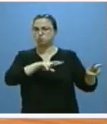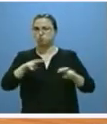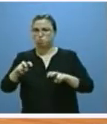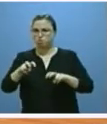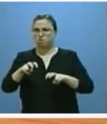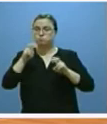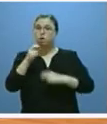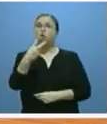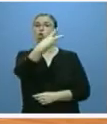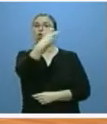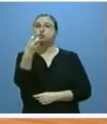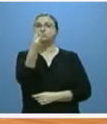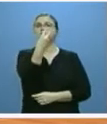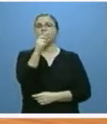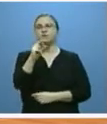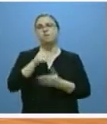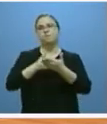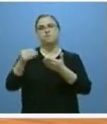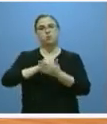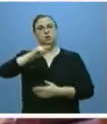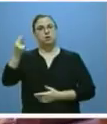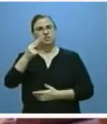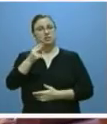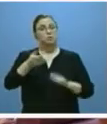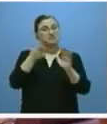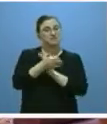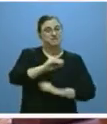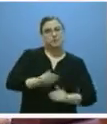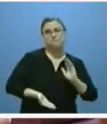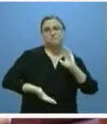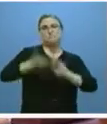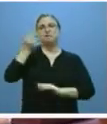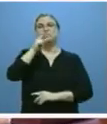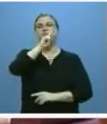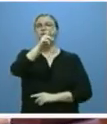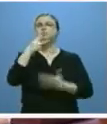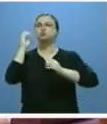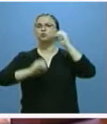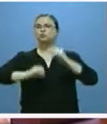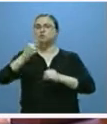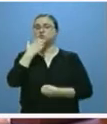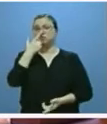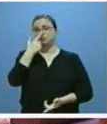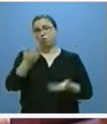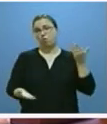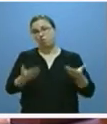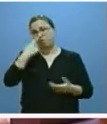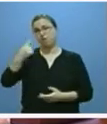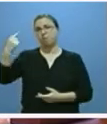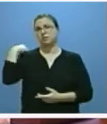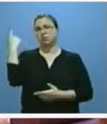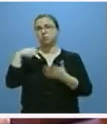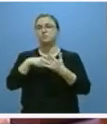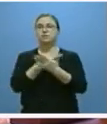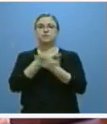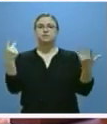220 millones de euros con un crecimiento de más del 28% respecto de 2016. Para